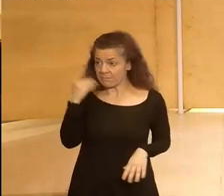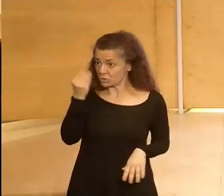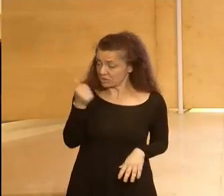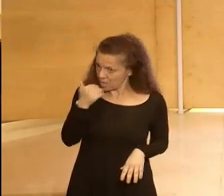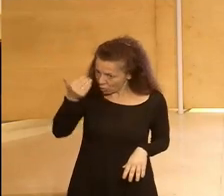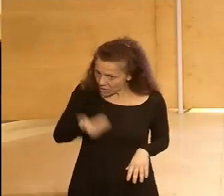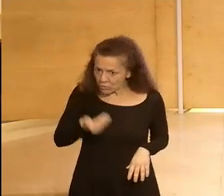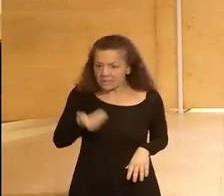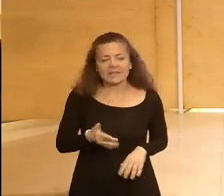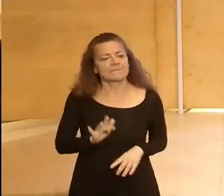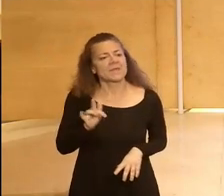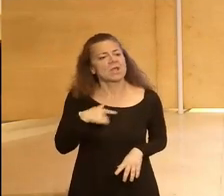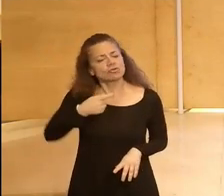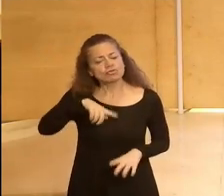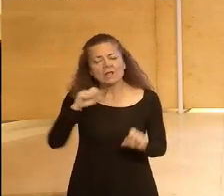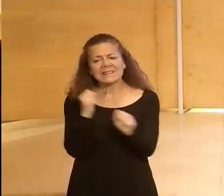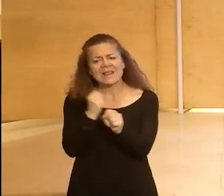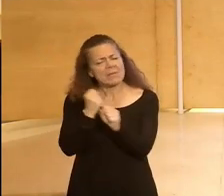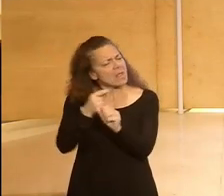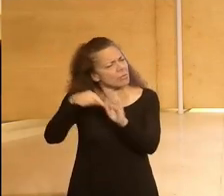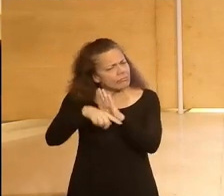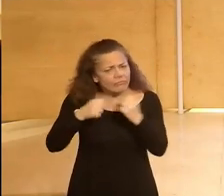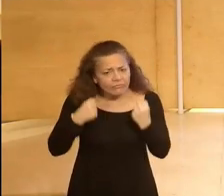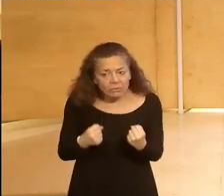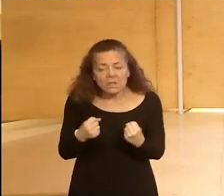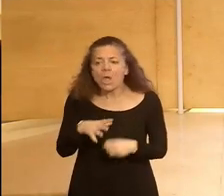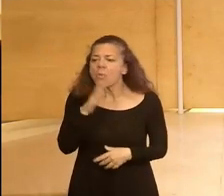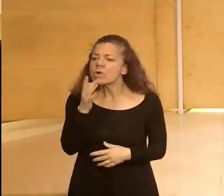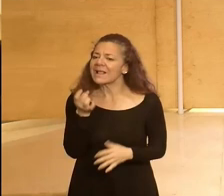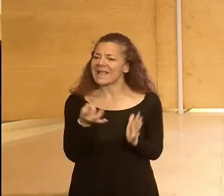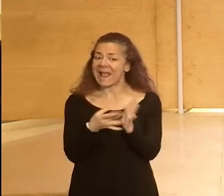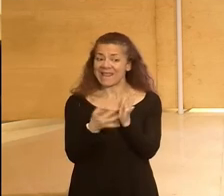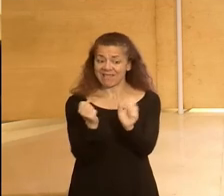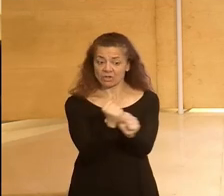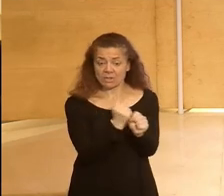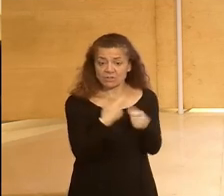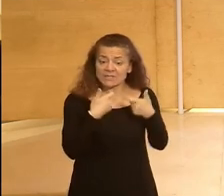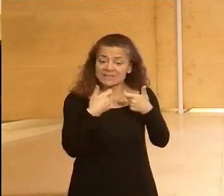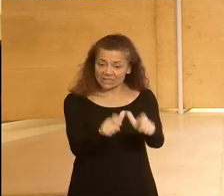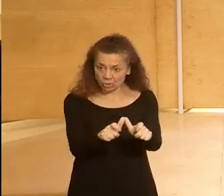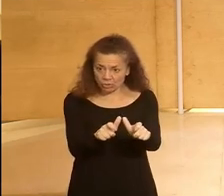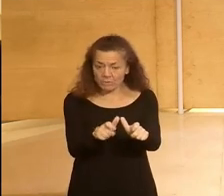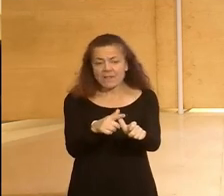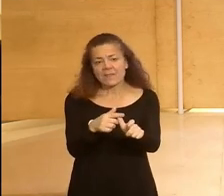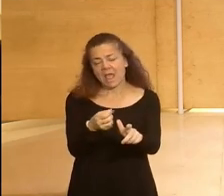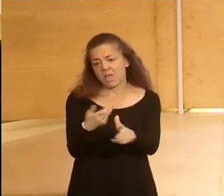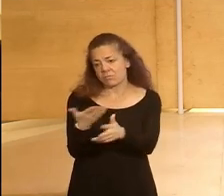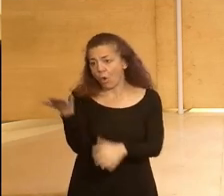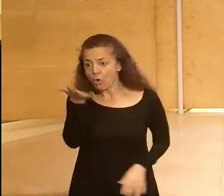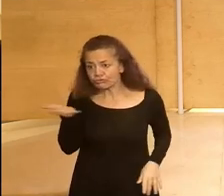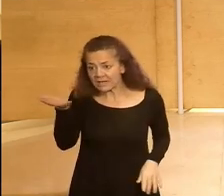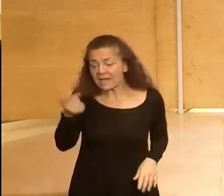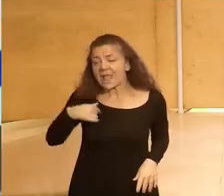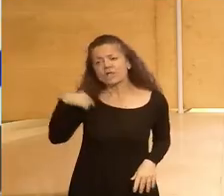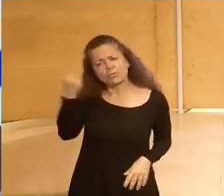relevante estamos trabajando profundamente por la calidad de los empleos en el sector de la hostelería y